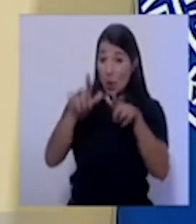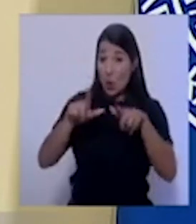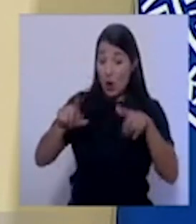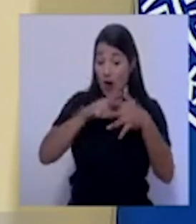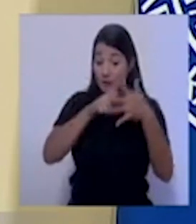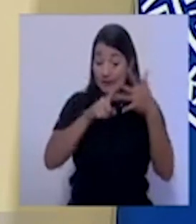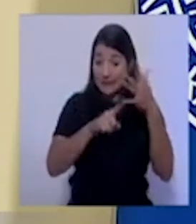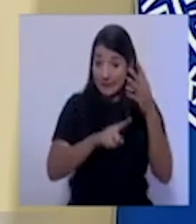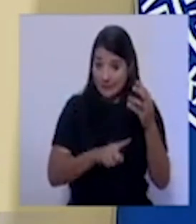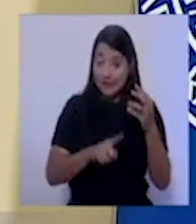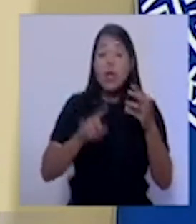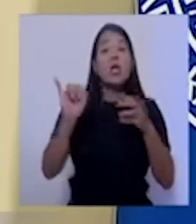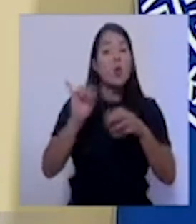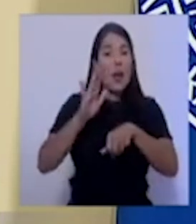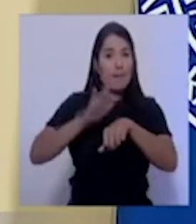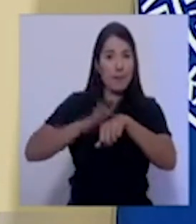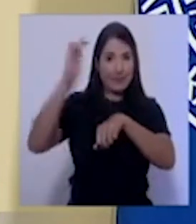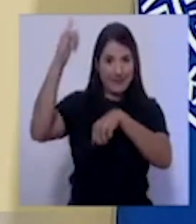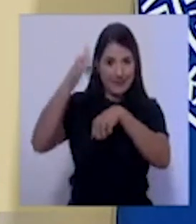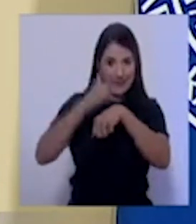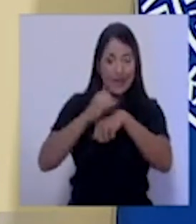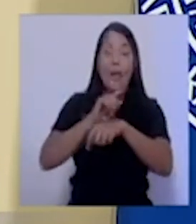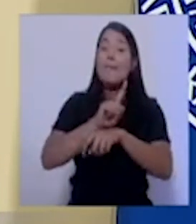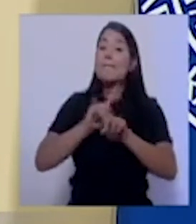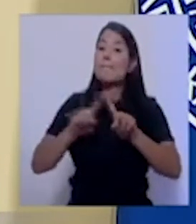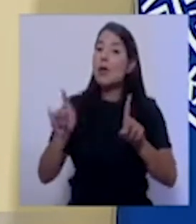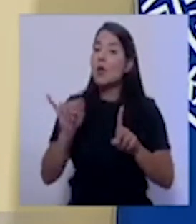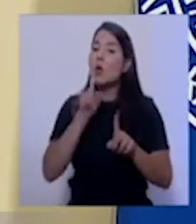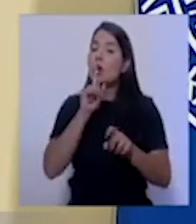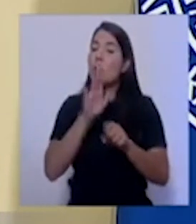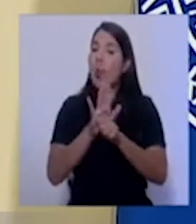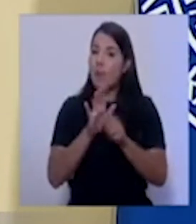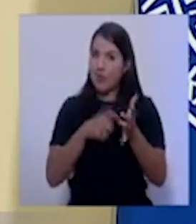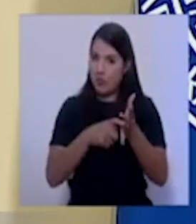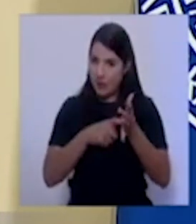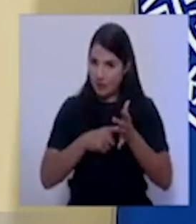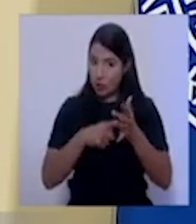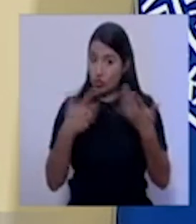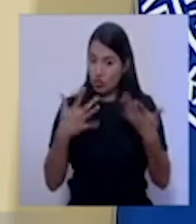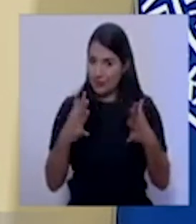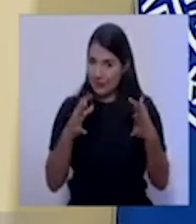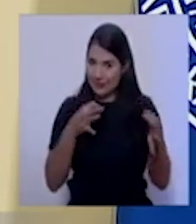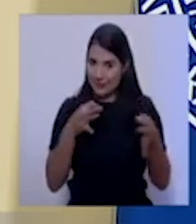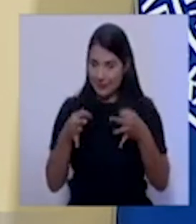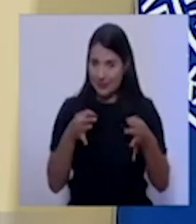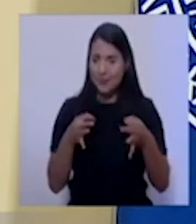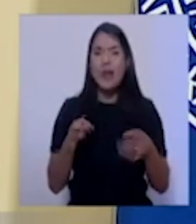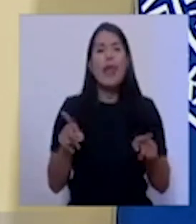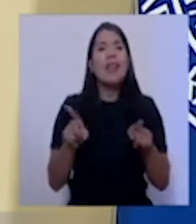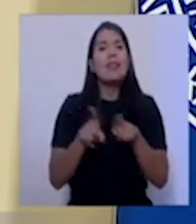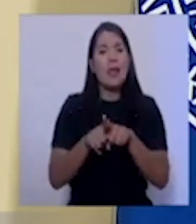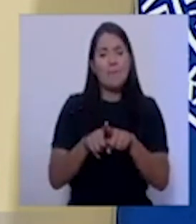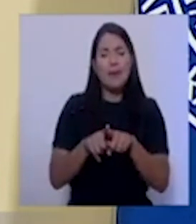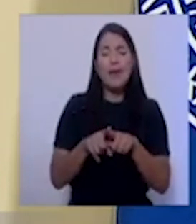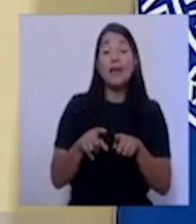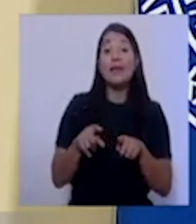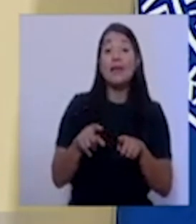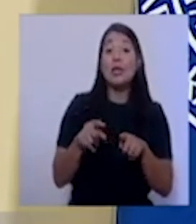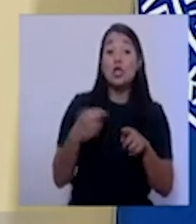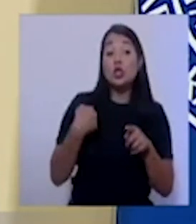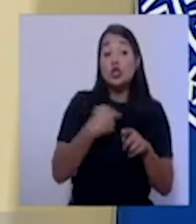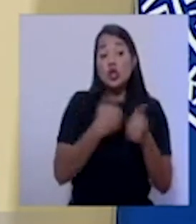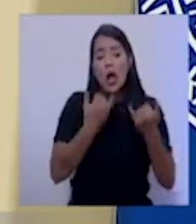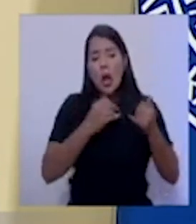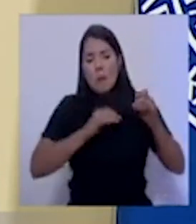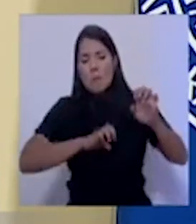de requisitos que acabo de mencionar y estamos habilitando un mecanismo para revisar caso por caso, de acuerdo al